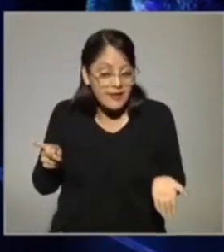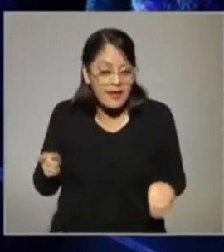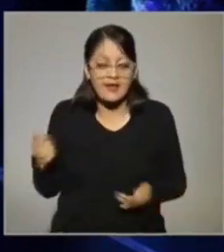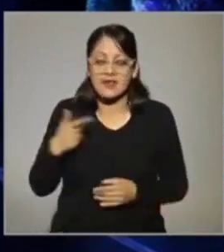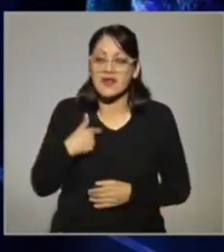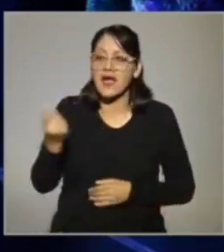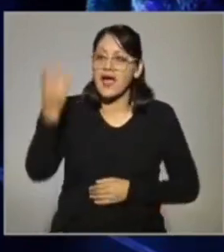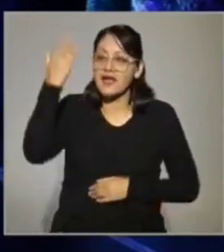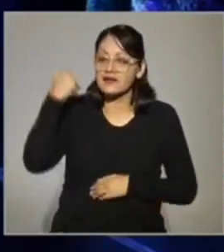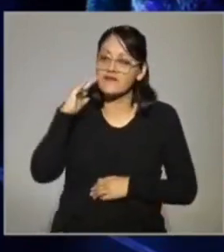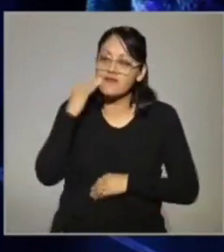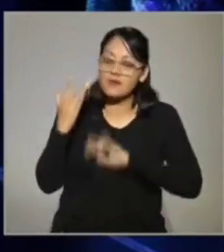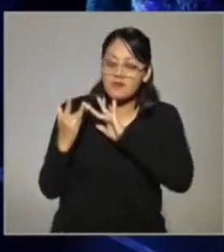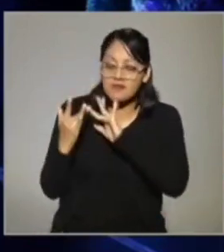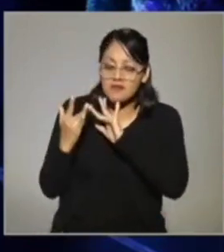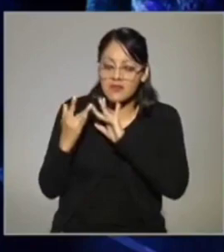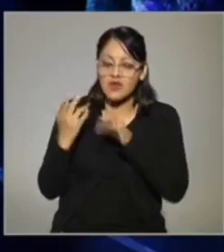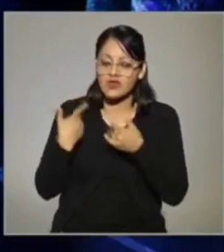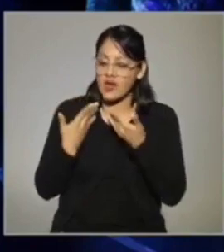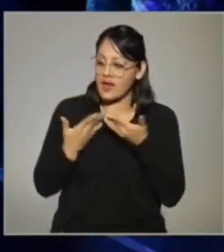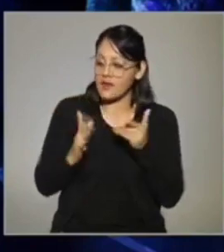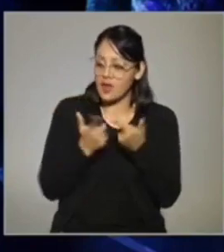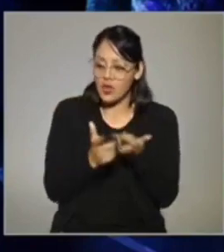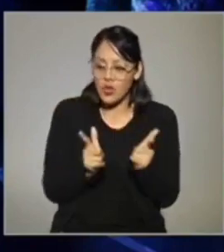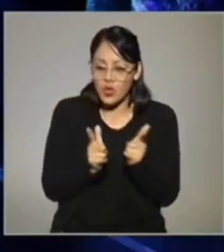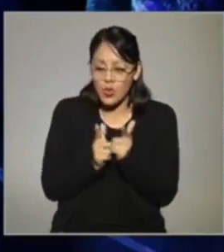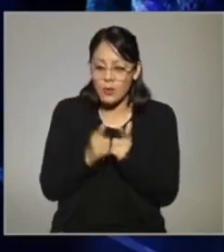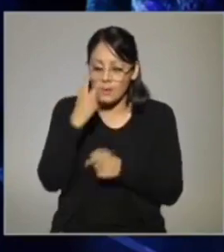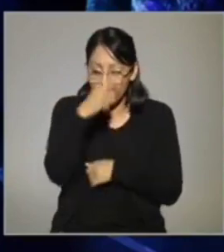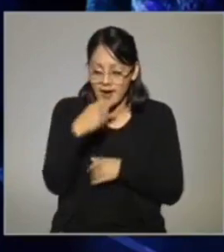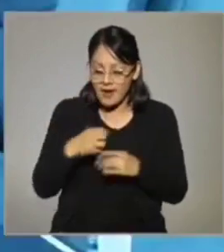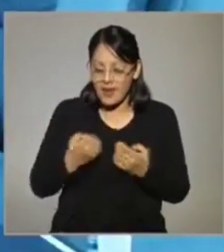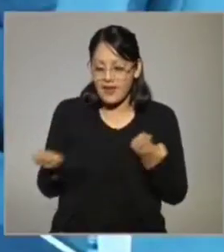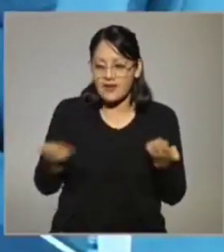contactó en Facebook a partir de que abrí los grupos de yoga.